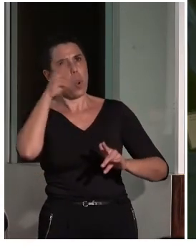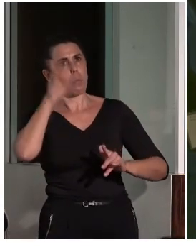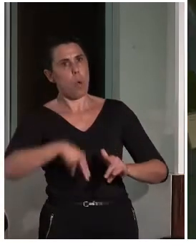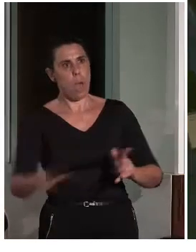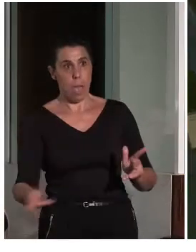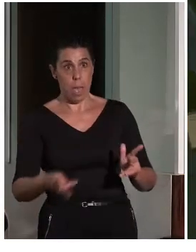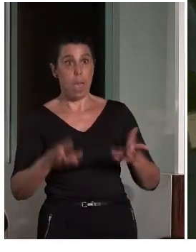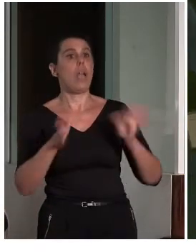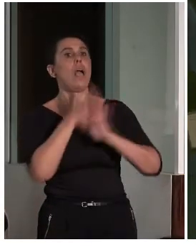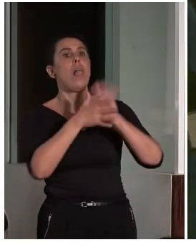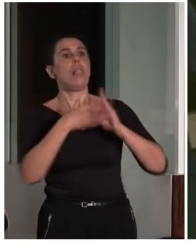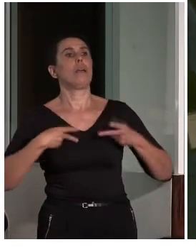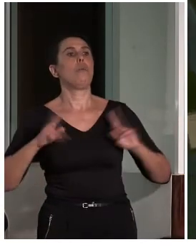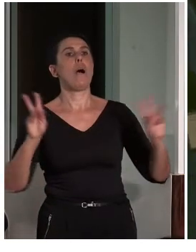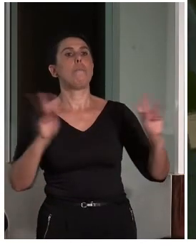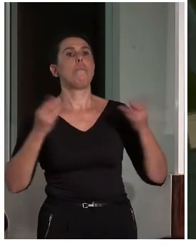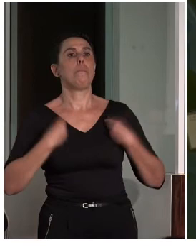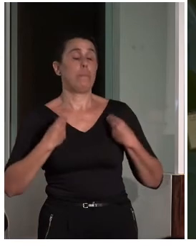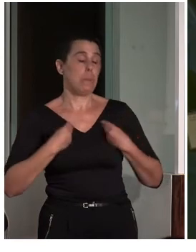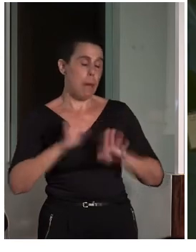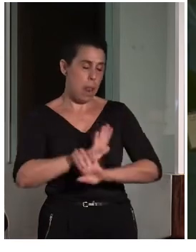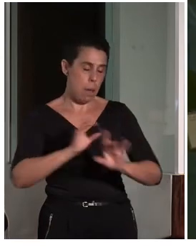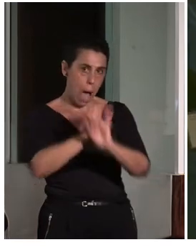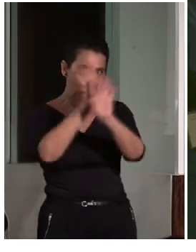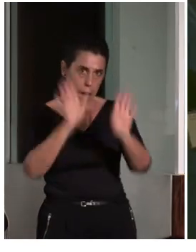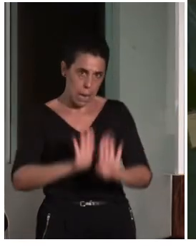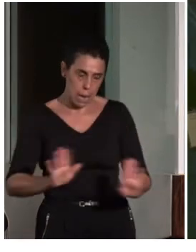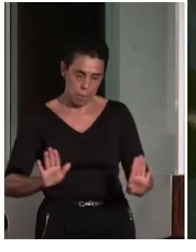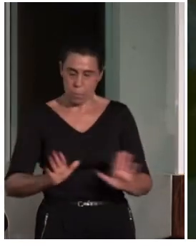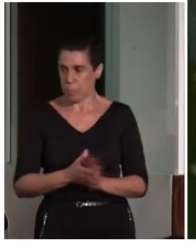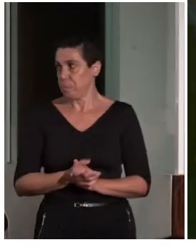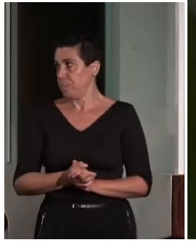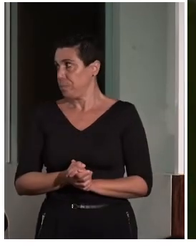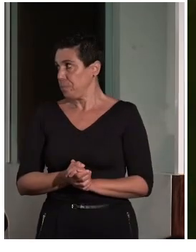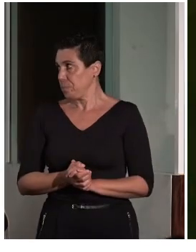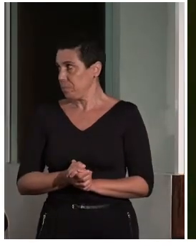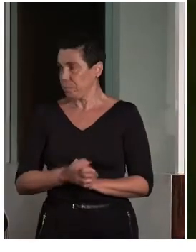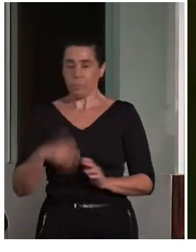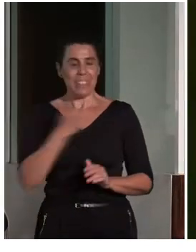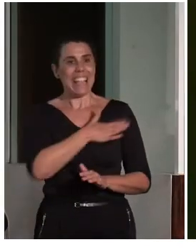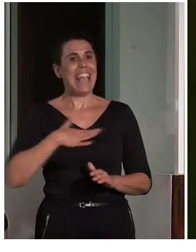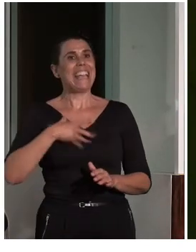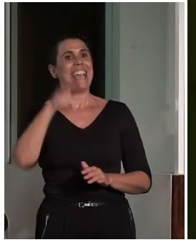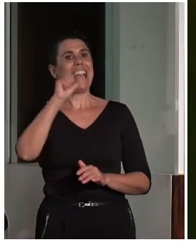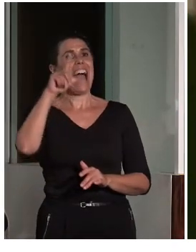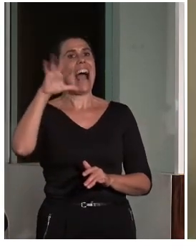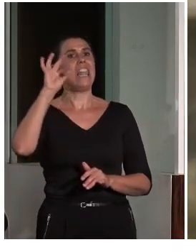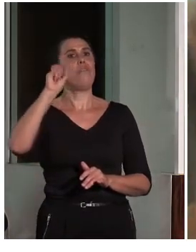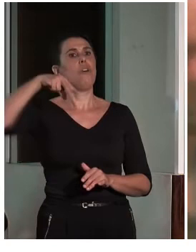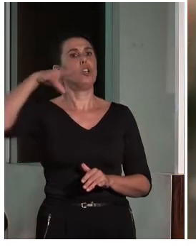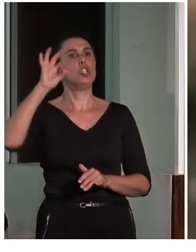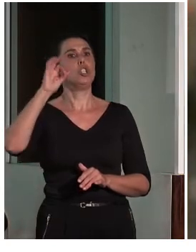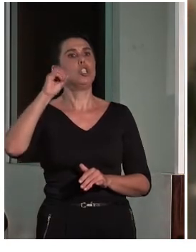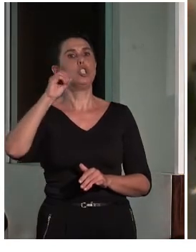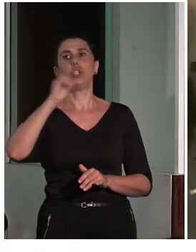O sea, únicamente hacer esta observación. Quería, Alfonso Huerta, desde la mesa también